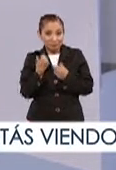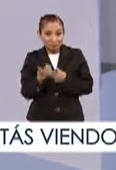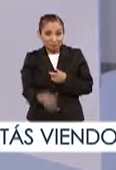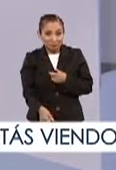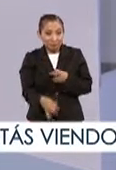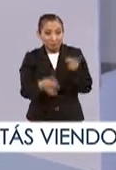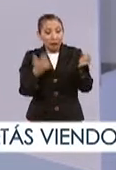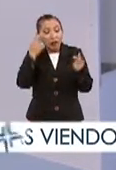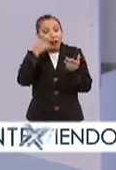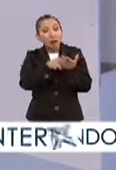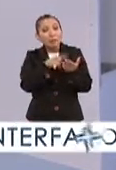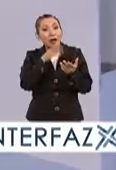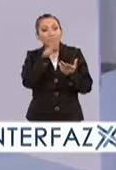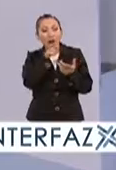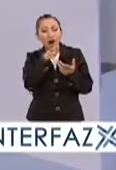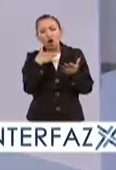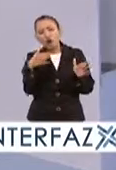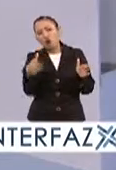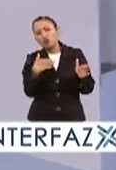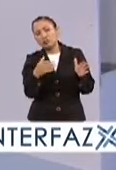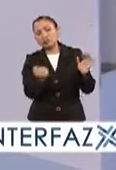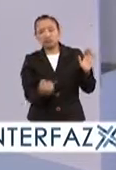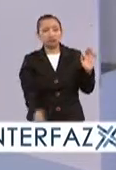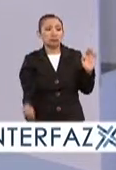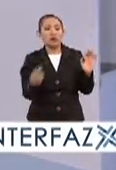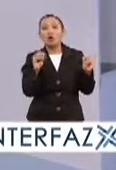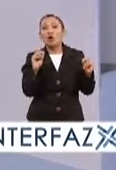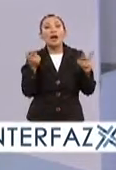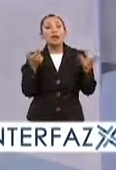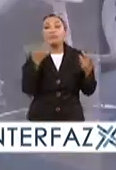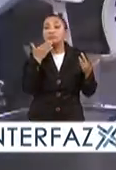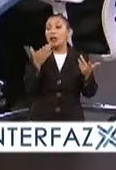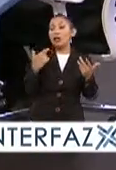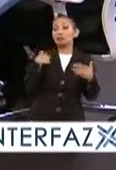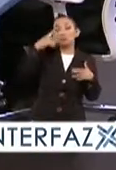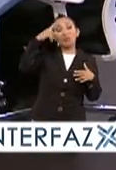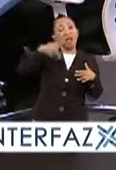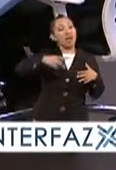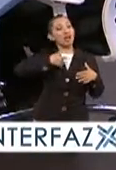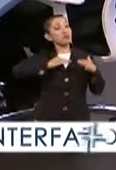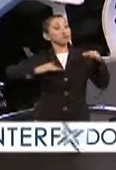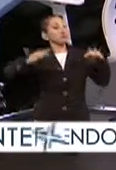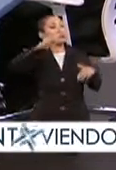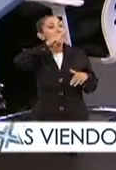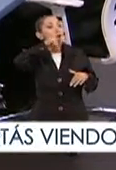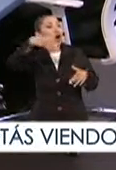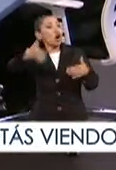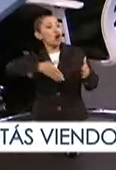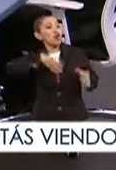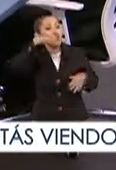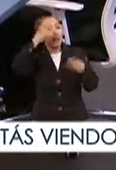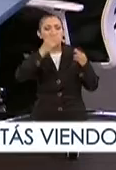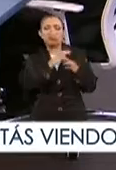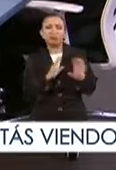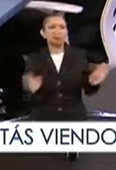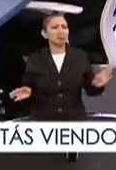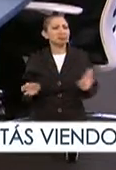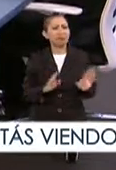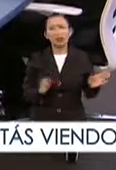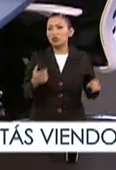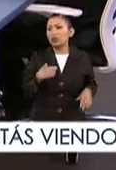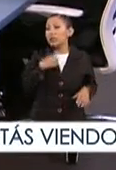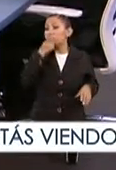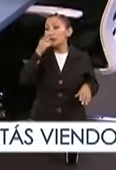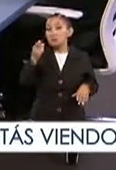No creemos que haya mejores cocinas, es decir, no estamos a favor de decir que la cocina mexicana es la mejor cocina del mundo. No nos